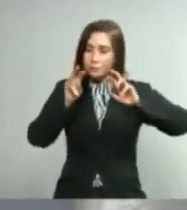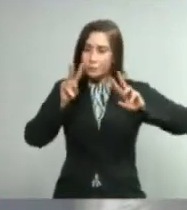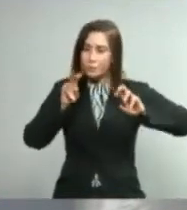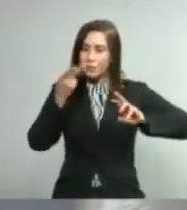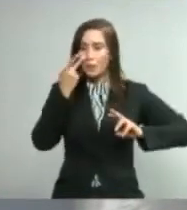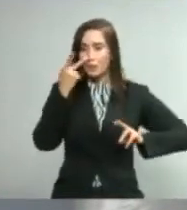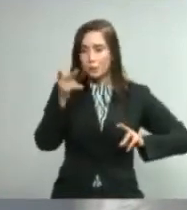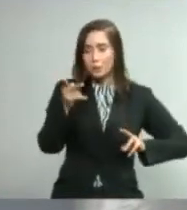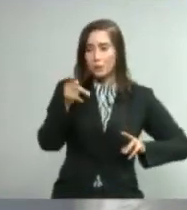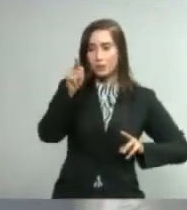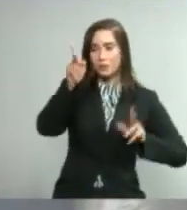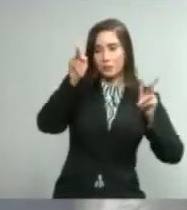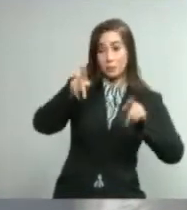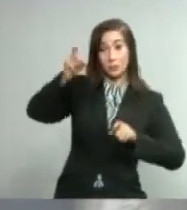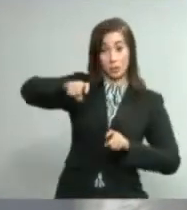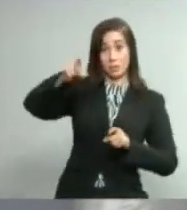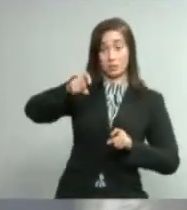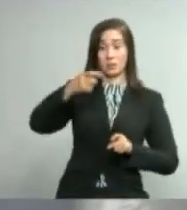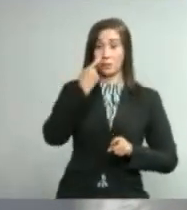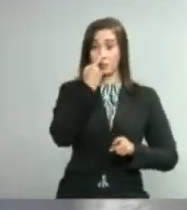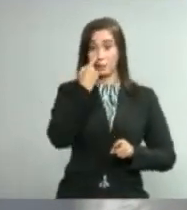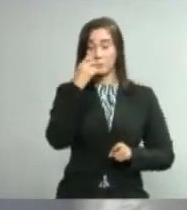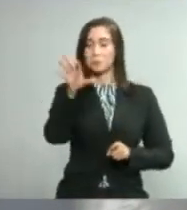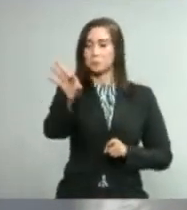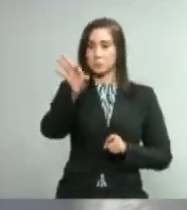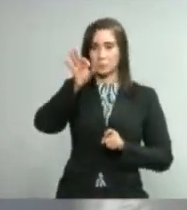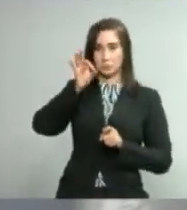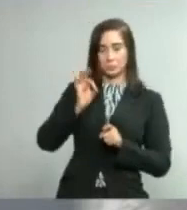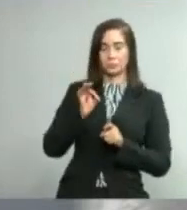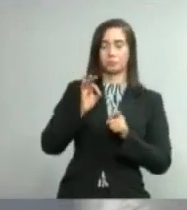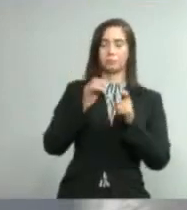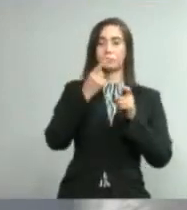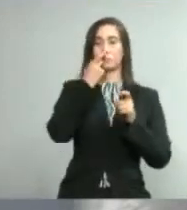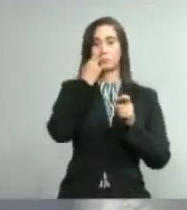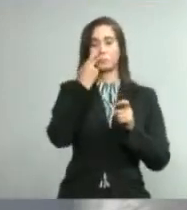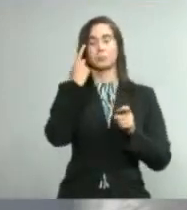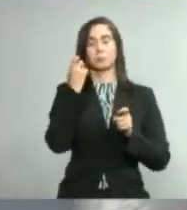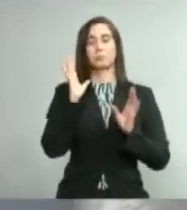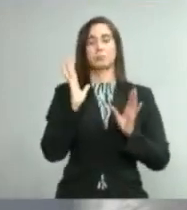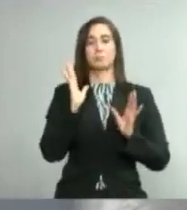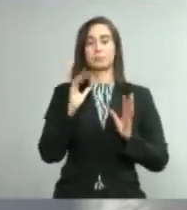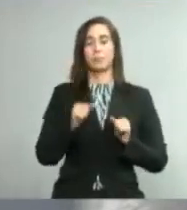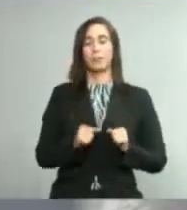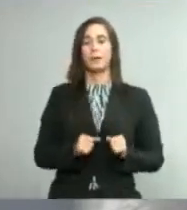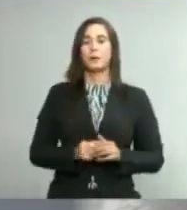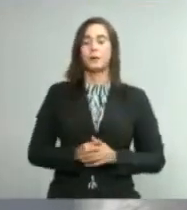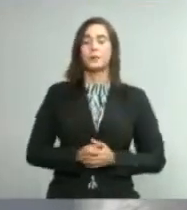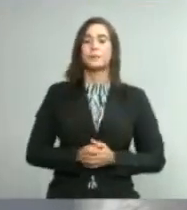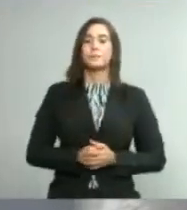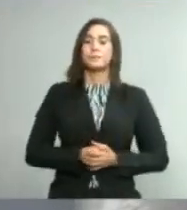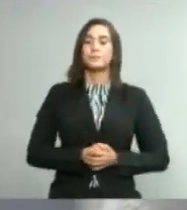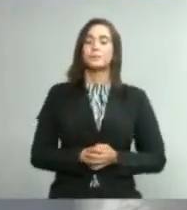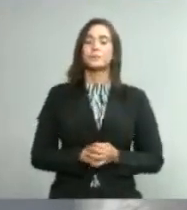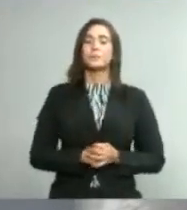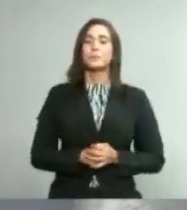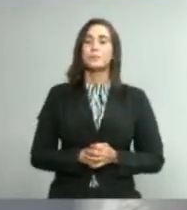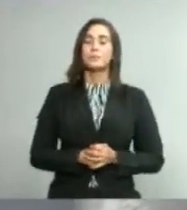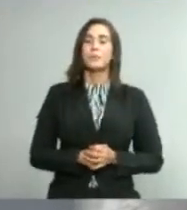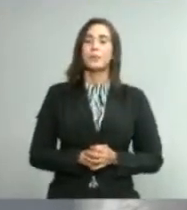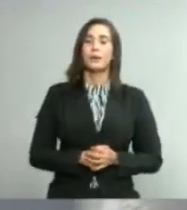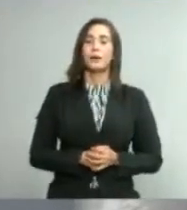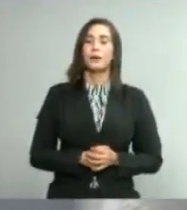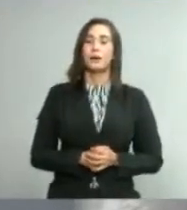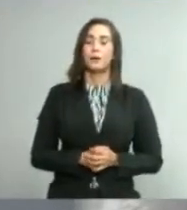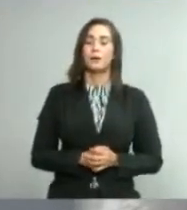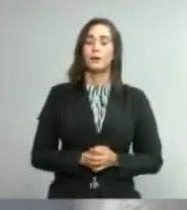operativos sino focalizadas hacia los pacientes o personas identificadas con historia